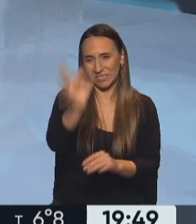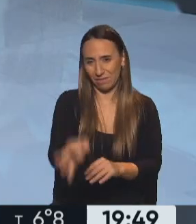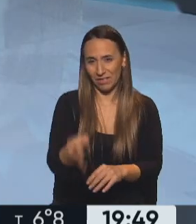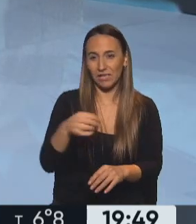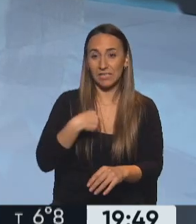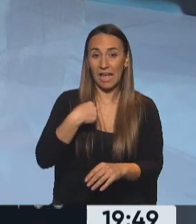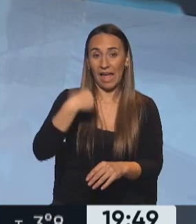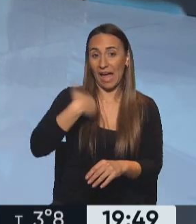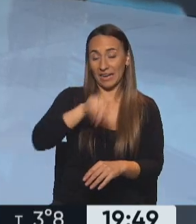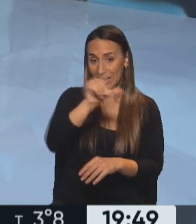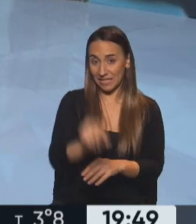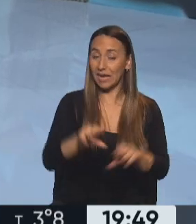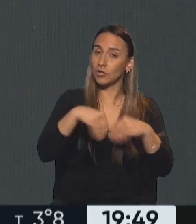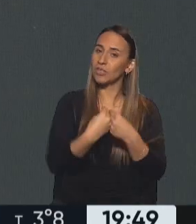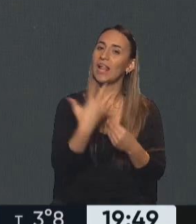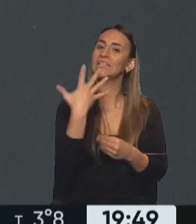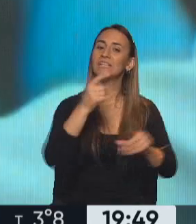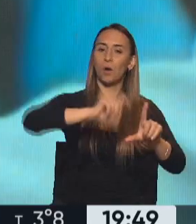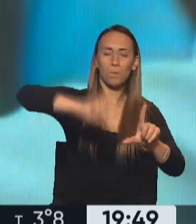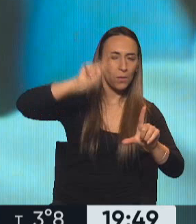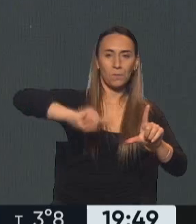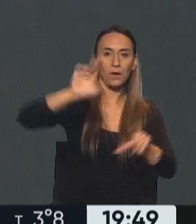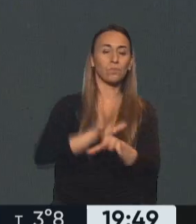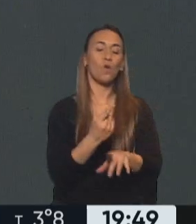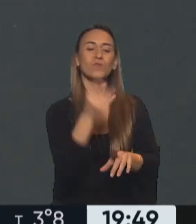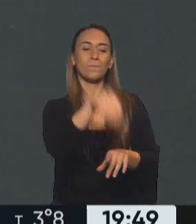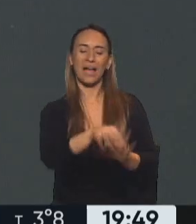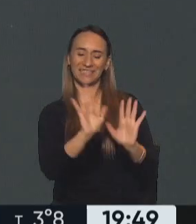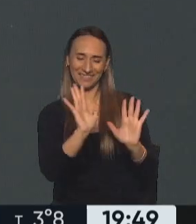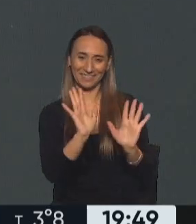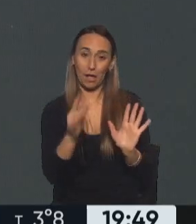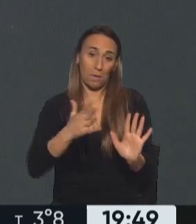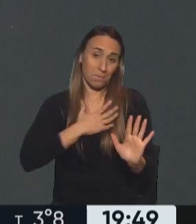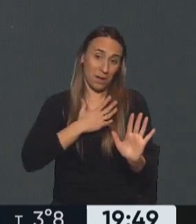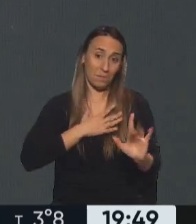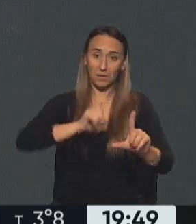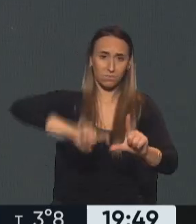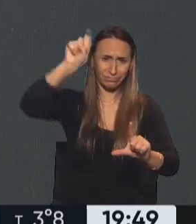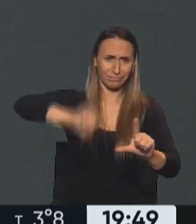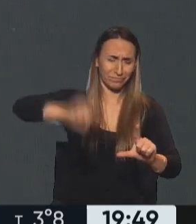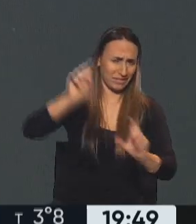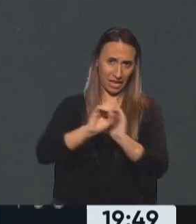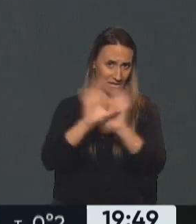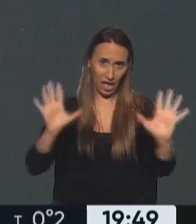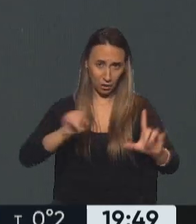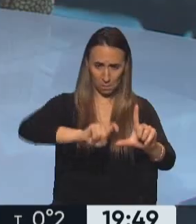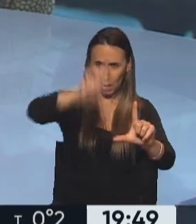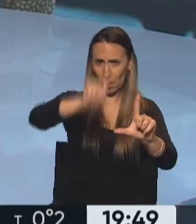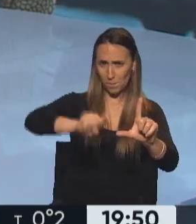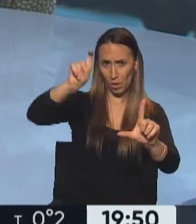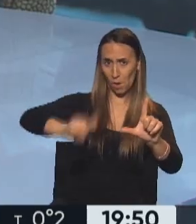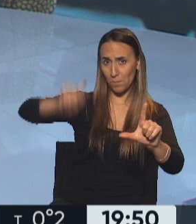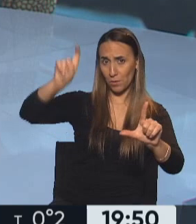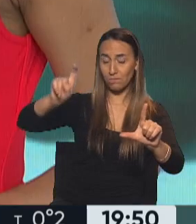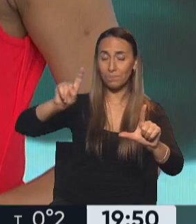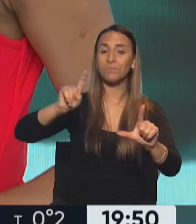en Argentina. Sí, siempre cuenta una más, Para mí las olas son bien definidas, bien claras. Y le voy a mostrar qué es lo que está